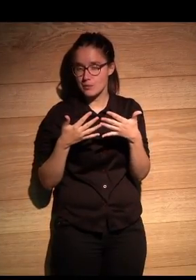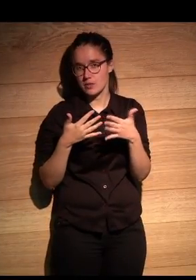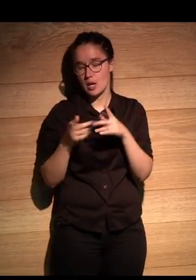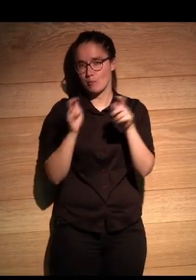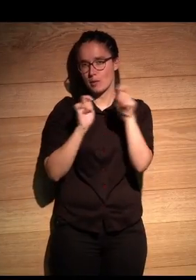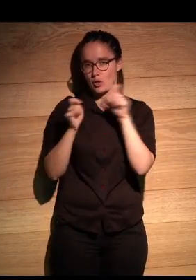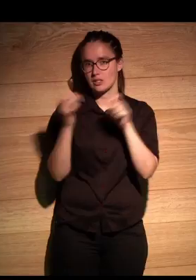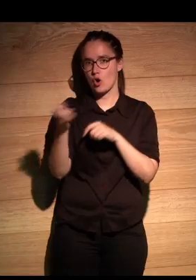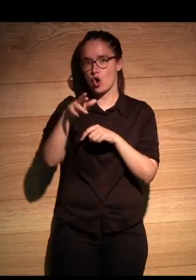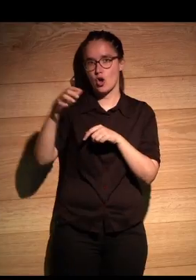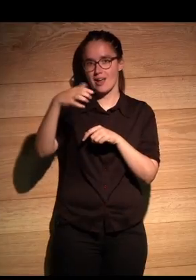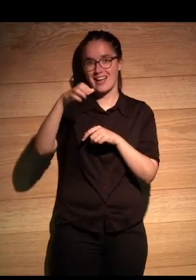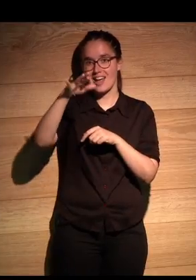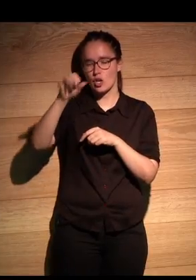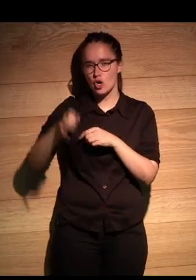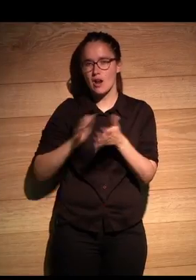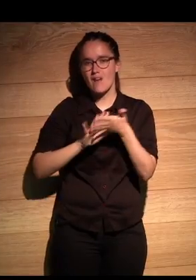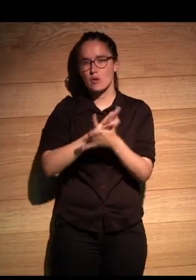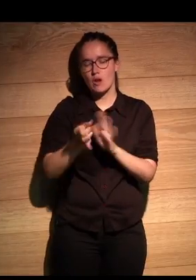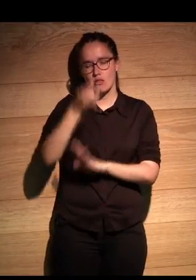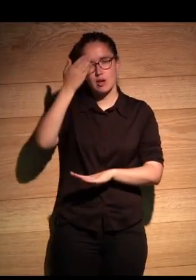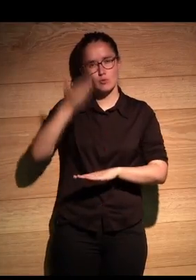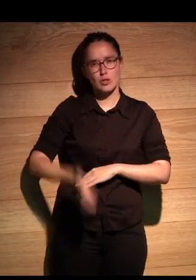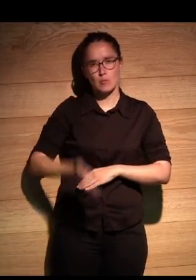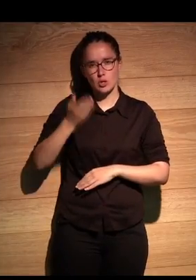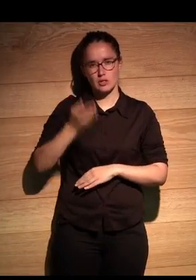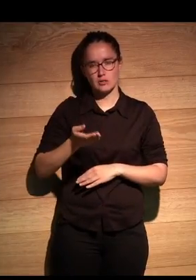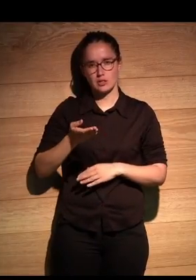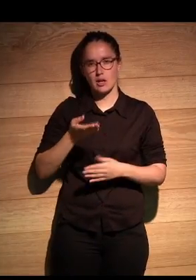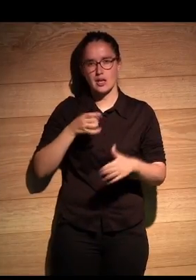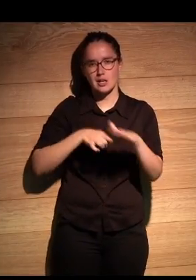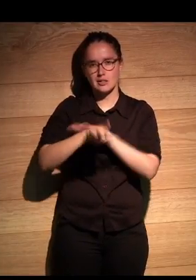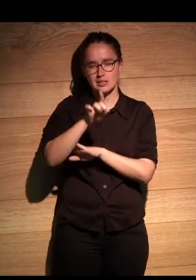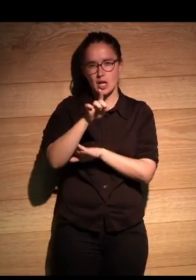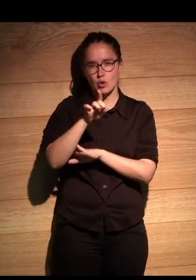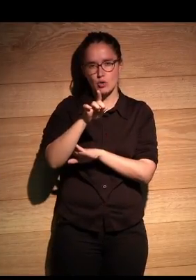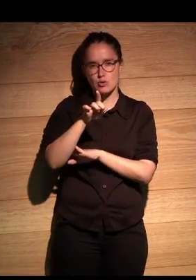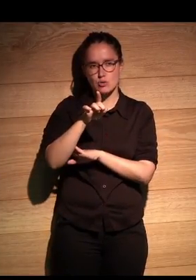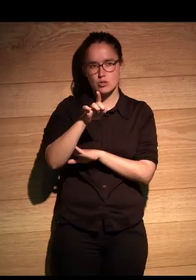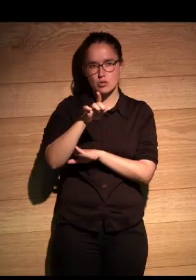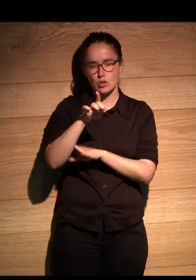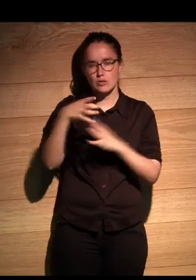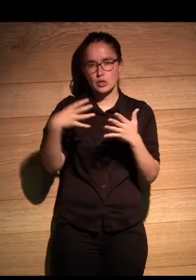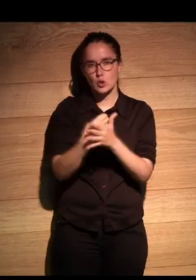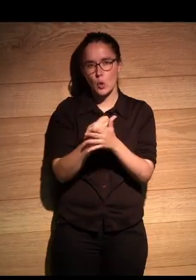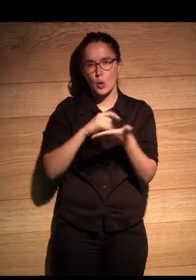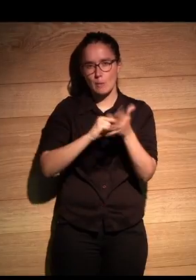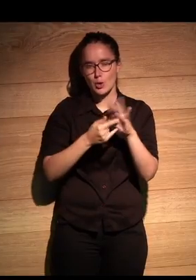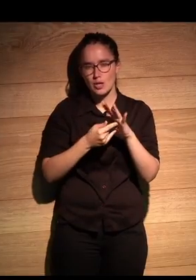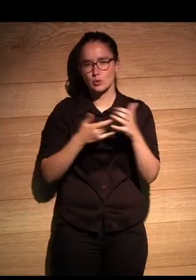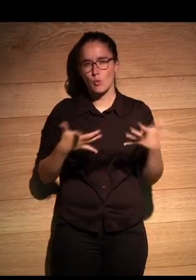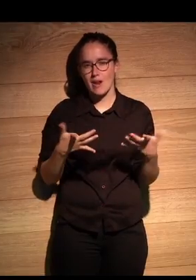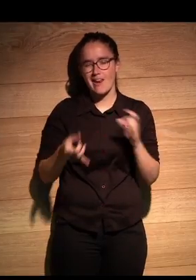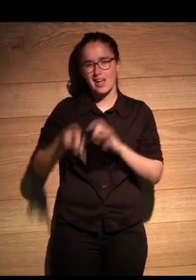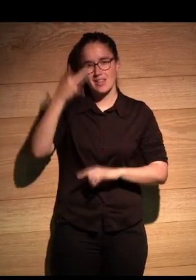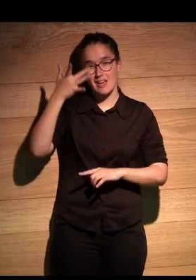periodista Jorge Carrión nos habla de una idea que fue fundamental en el desarrollo de todo el proyecto que es la